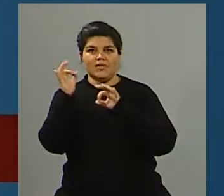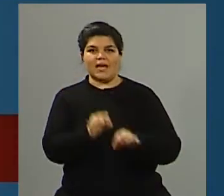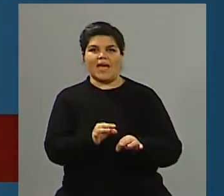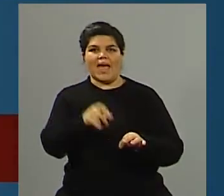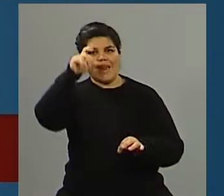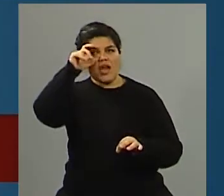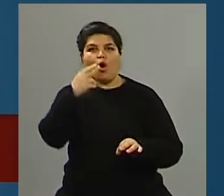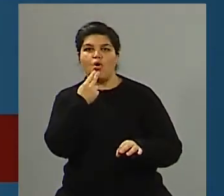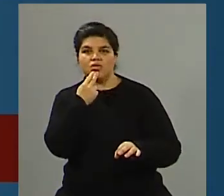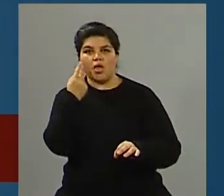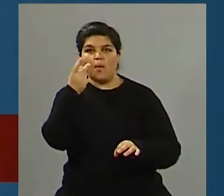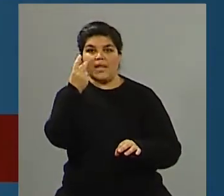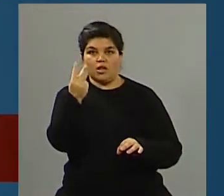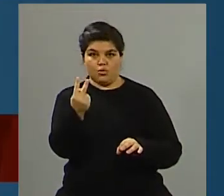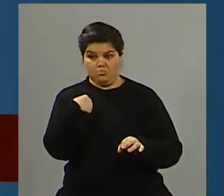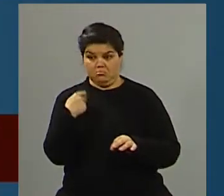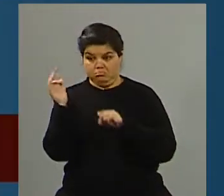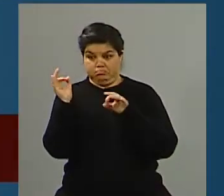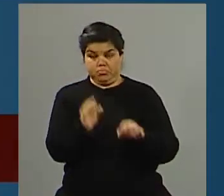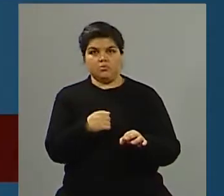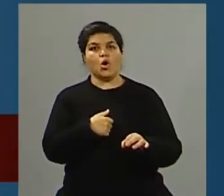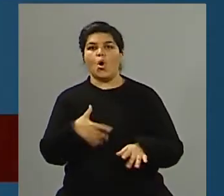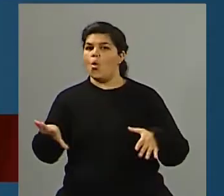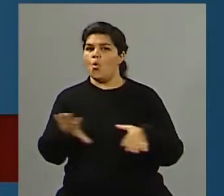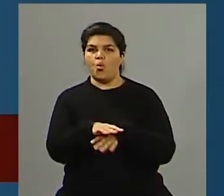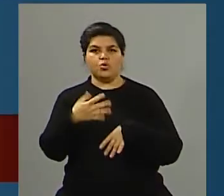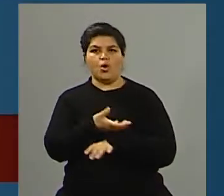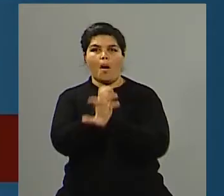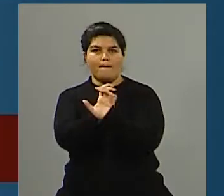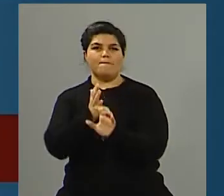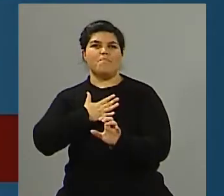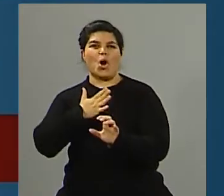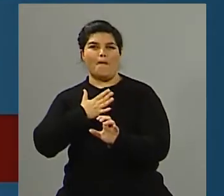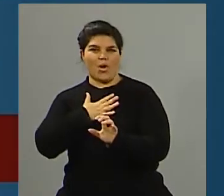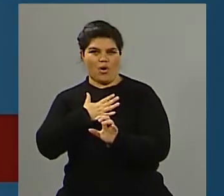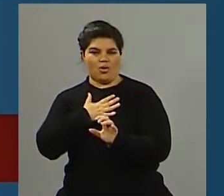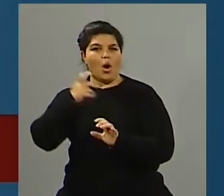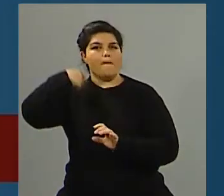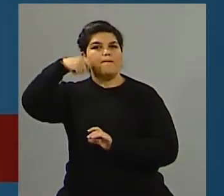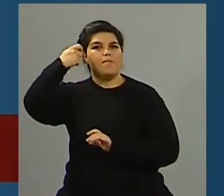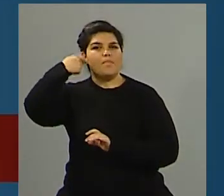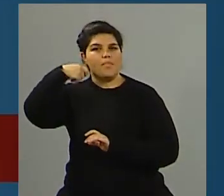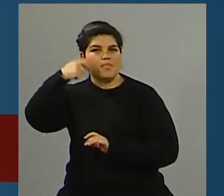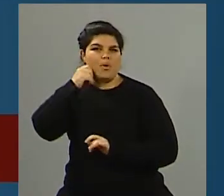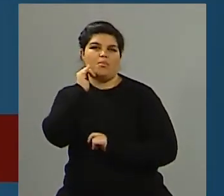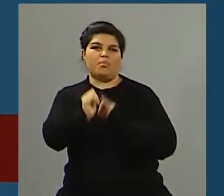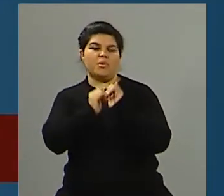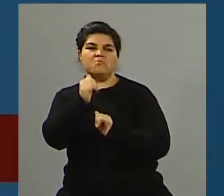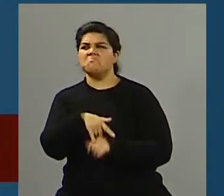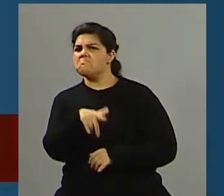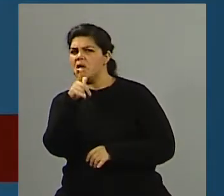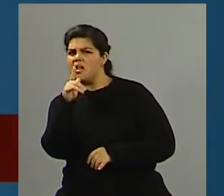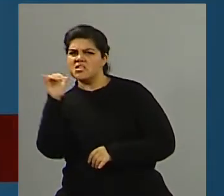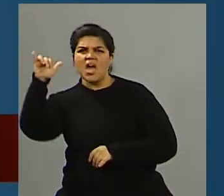esto lo vi en vivo, prácticamente, porque yo estaba en mi programa, haciéndolo, como todos pensamos que había sido una avioneta, algo que se había